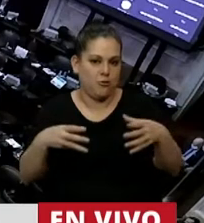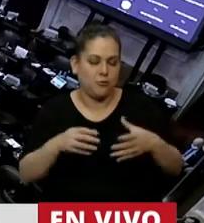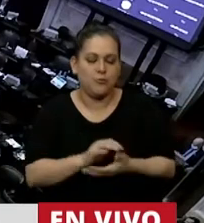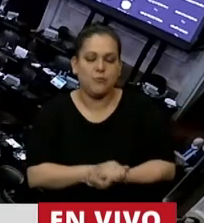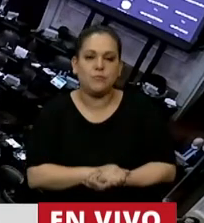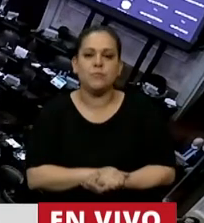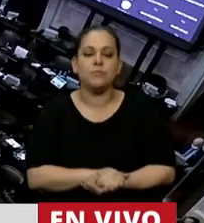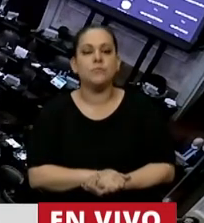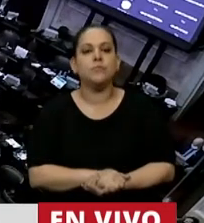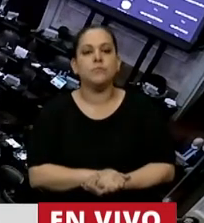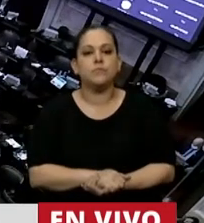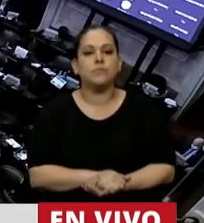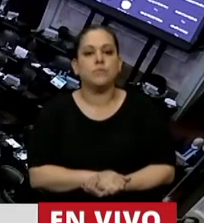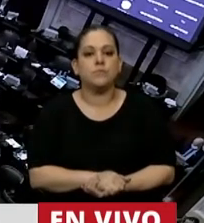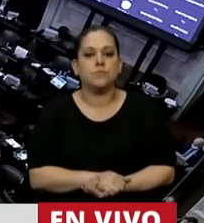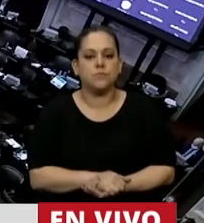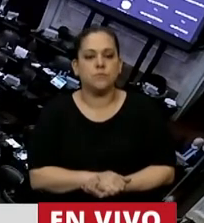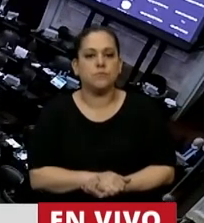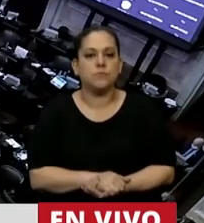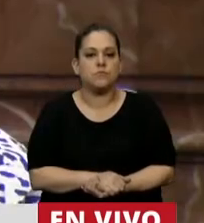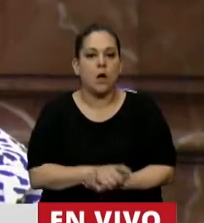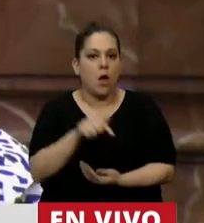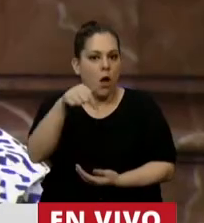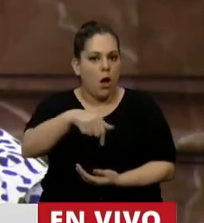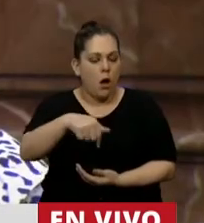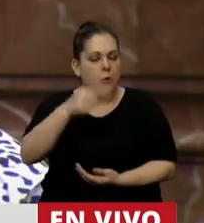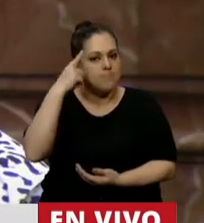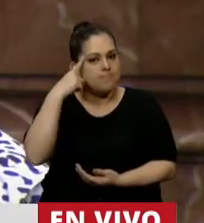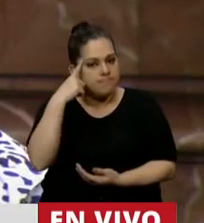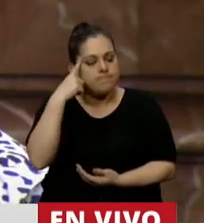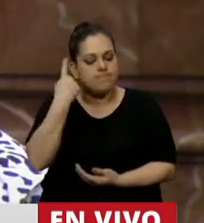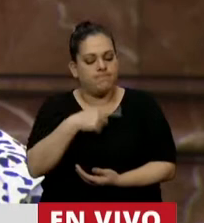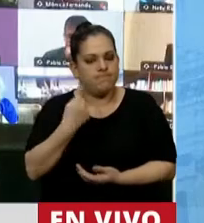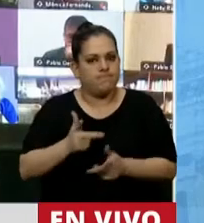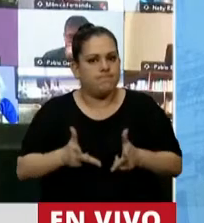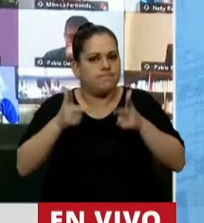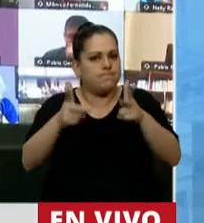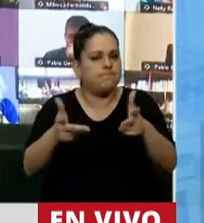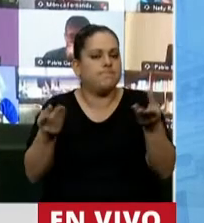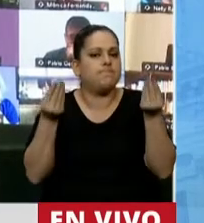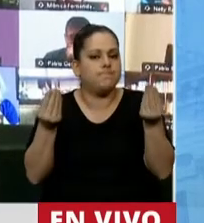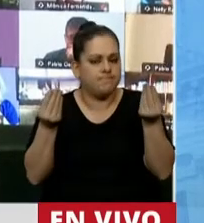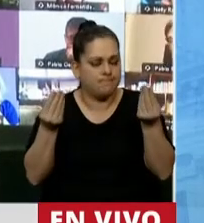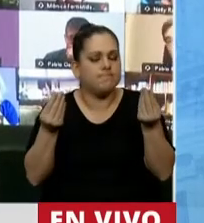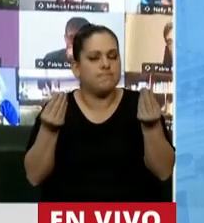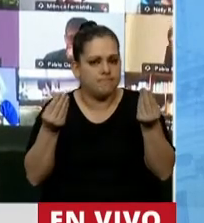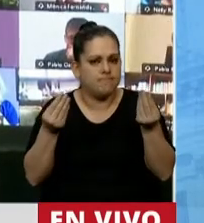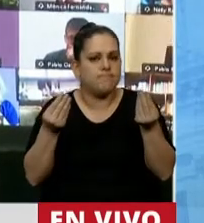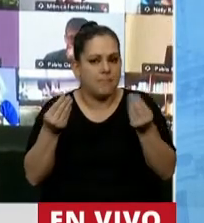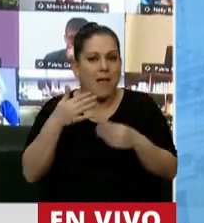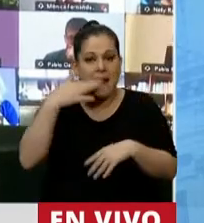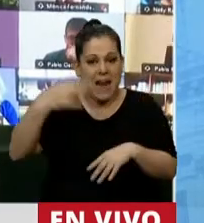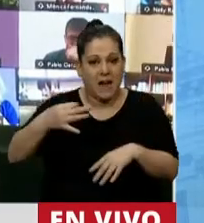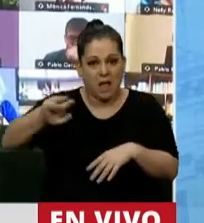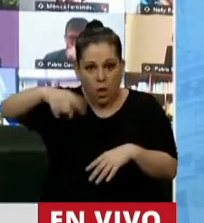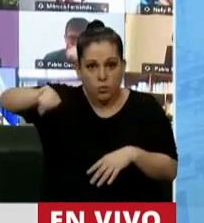Miren, hoy creo que lo que tenemos para decir es que son la verdadera cara del ajuste en la